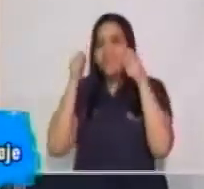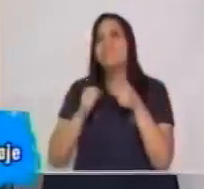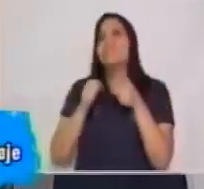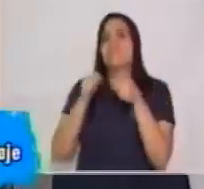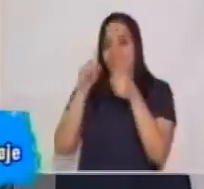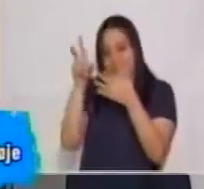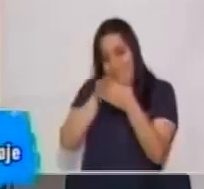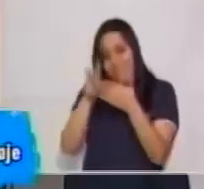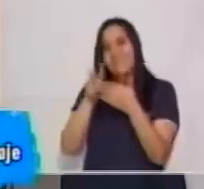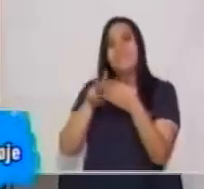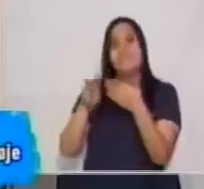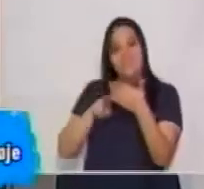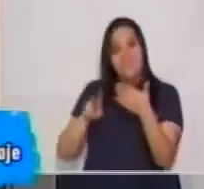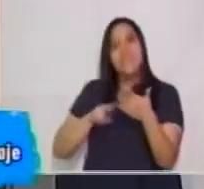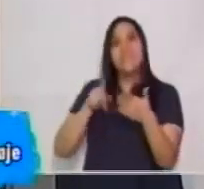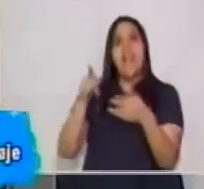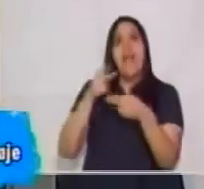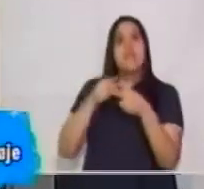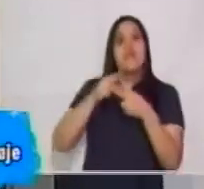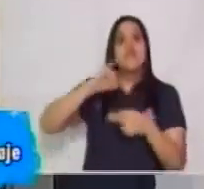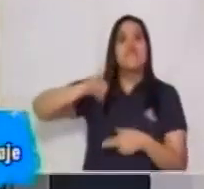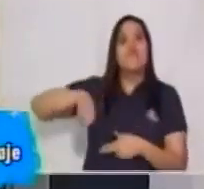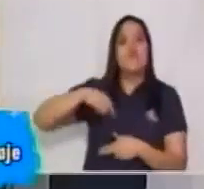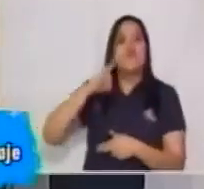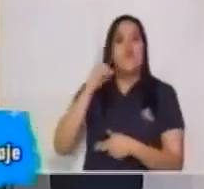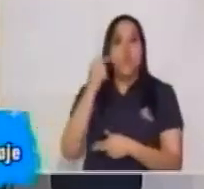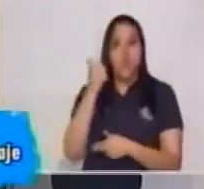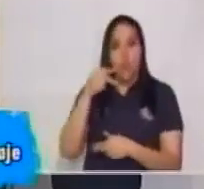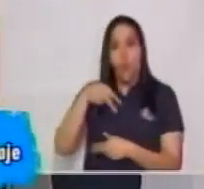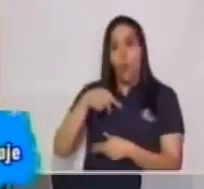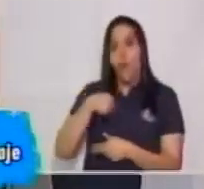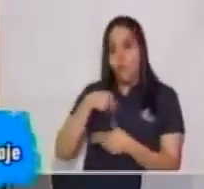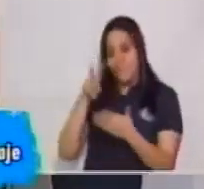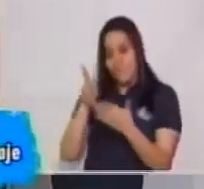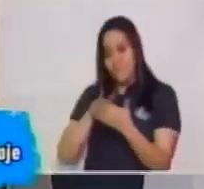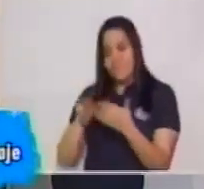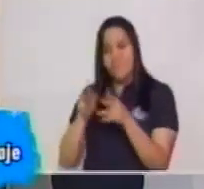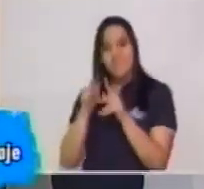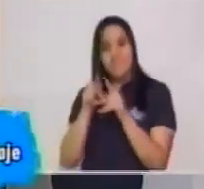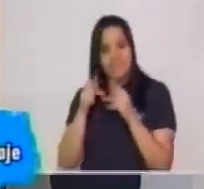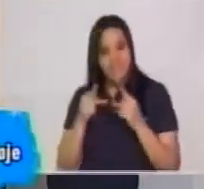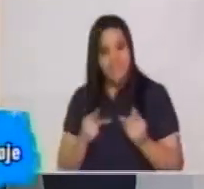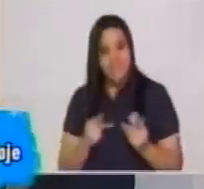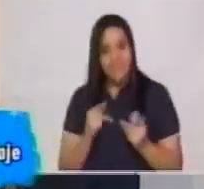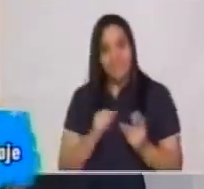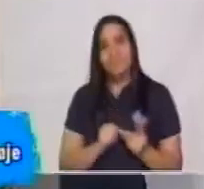Muy bien. Es Juan que está leyendo el periódico.